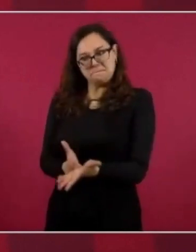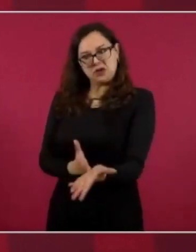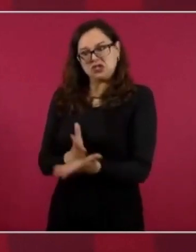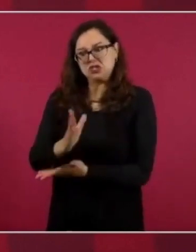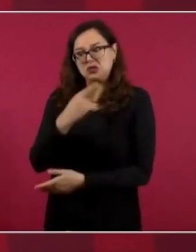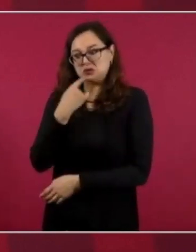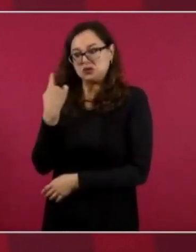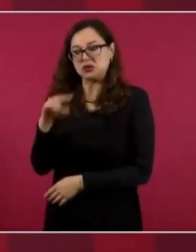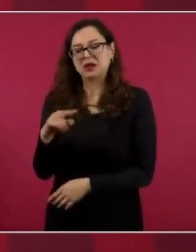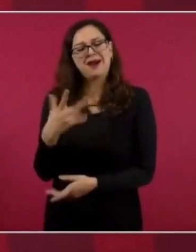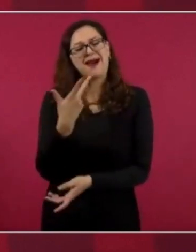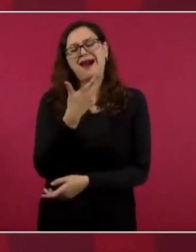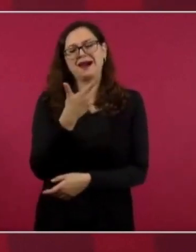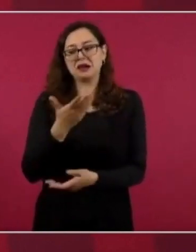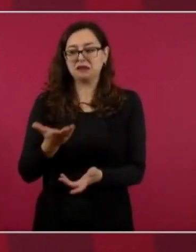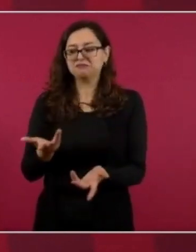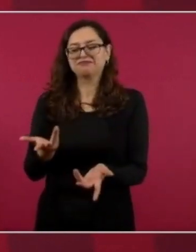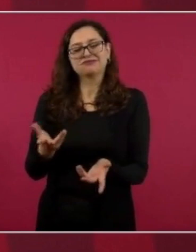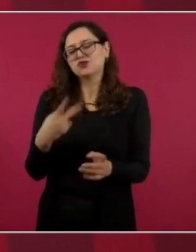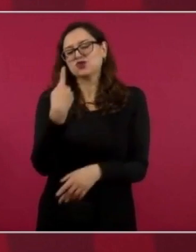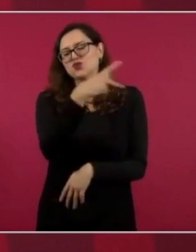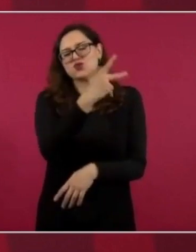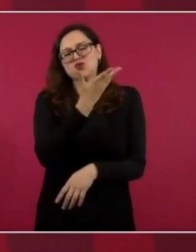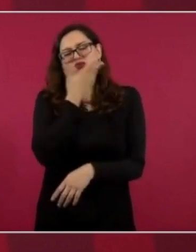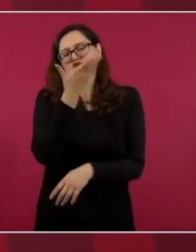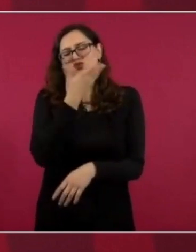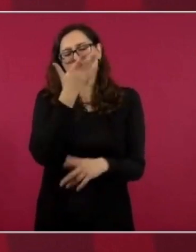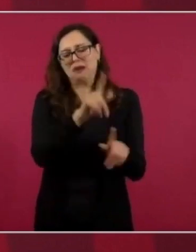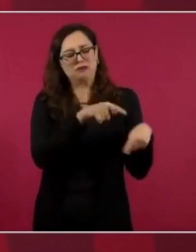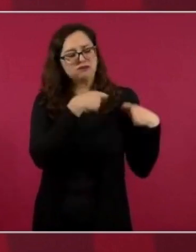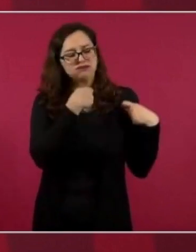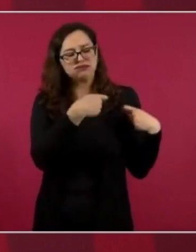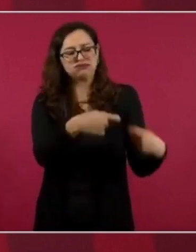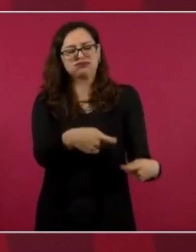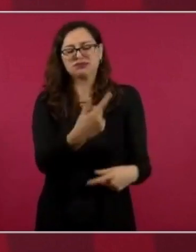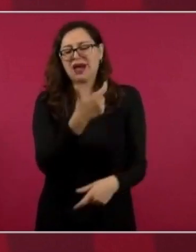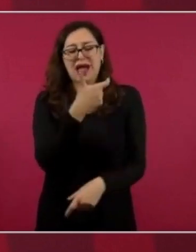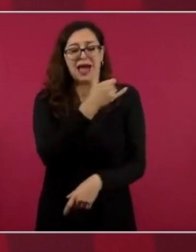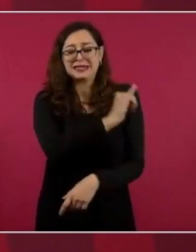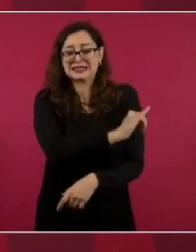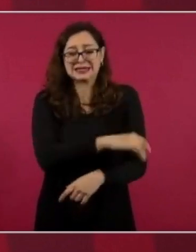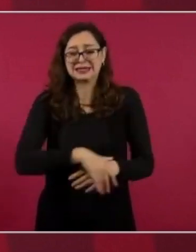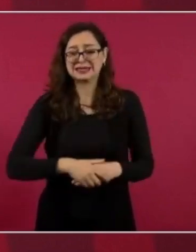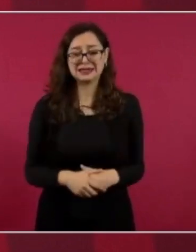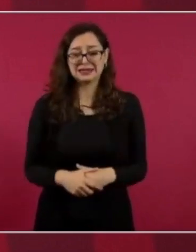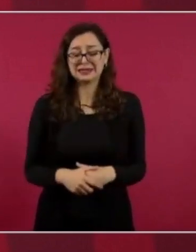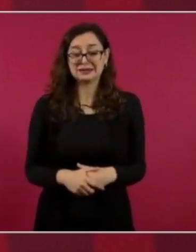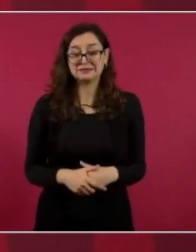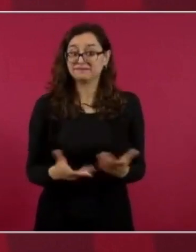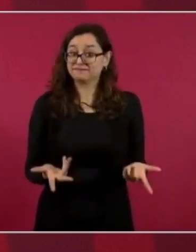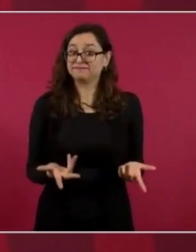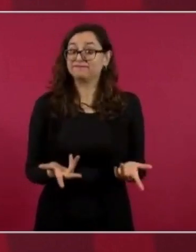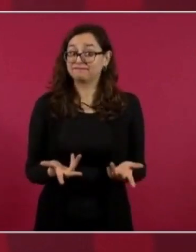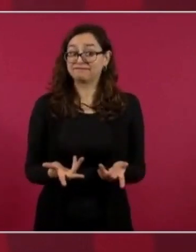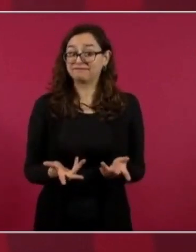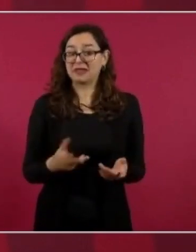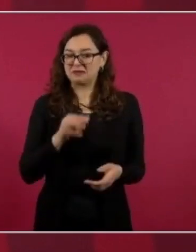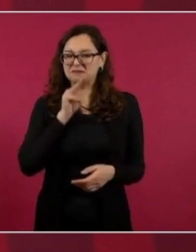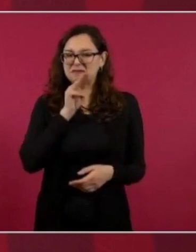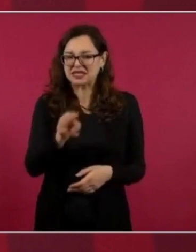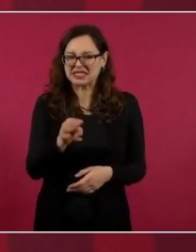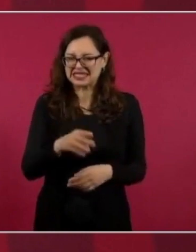tradición, yo diría de sus malas costumbres,